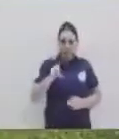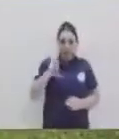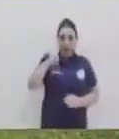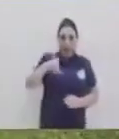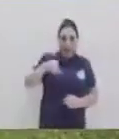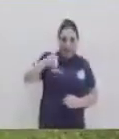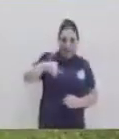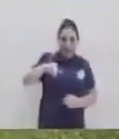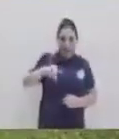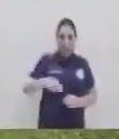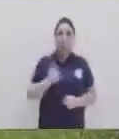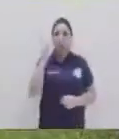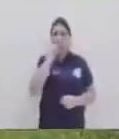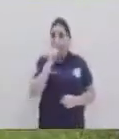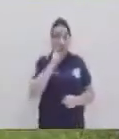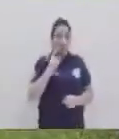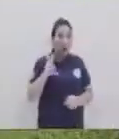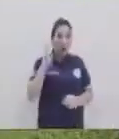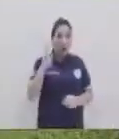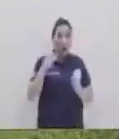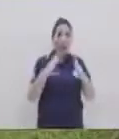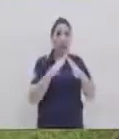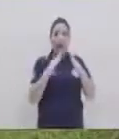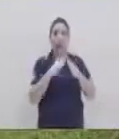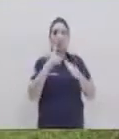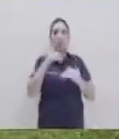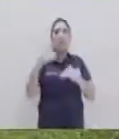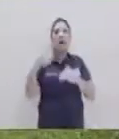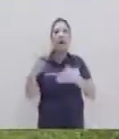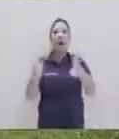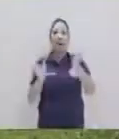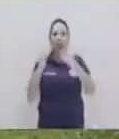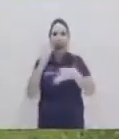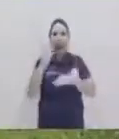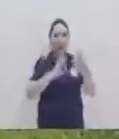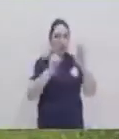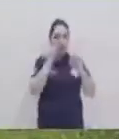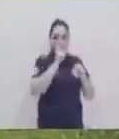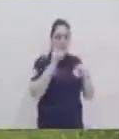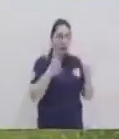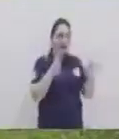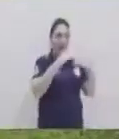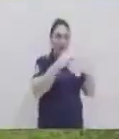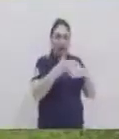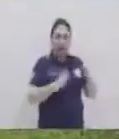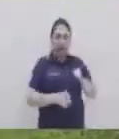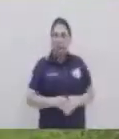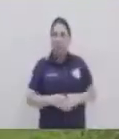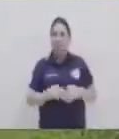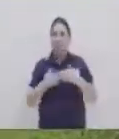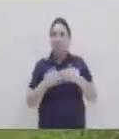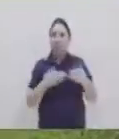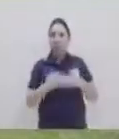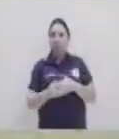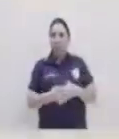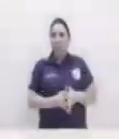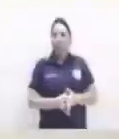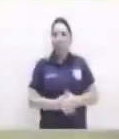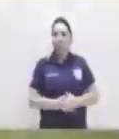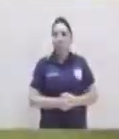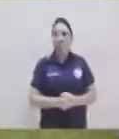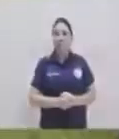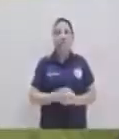si no tengo grada en casa una cajita si no tengo alguna cajita no importa